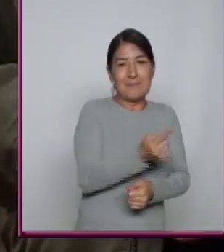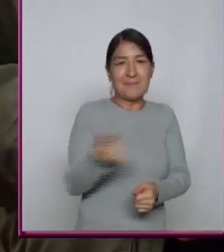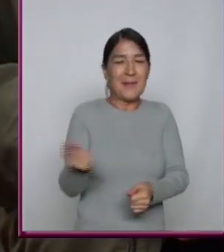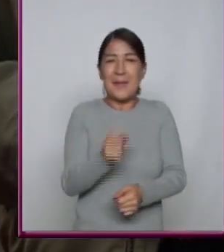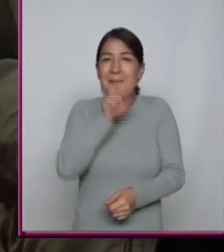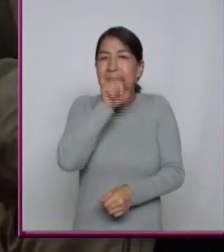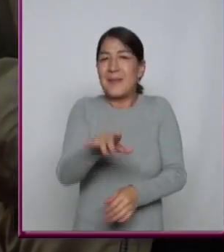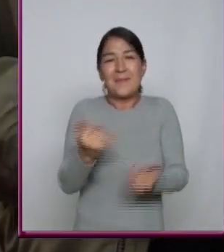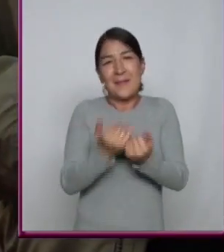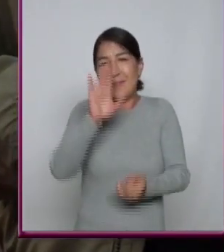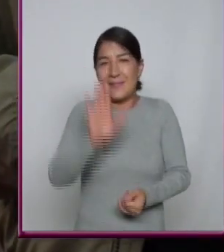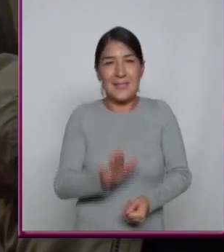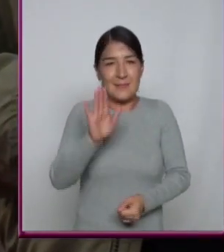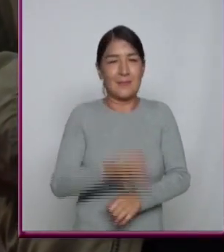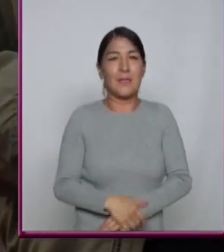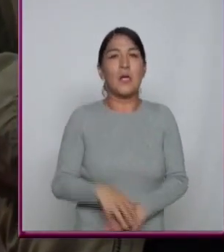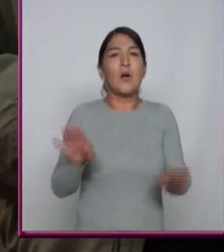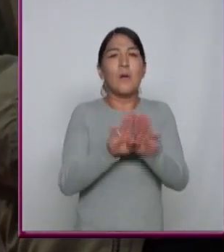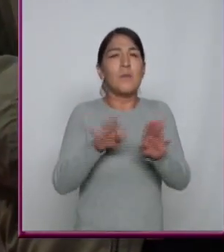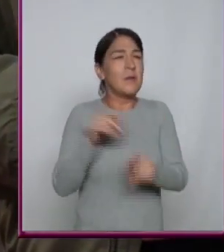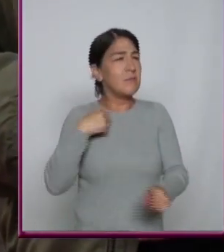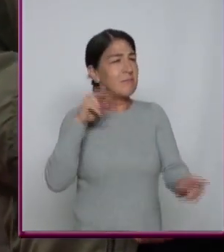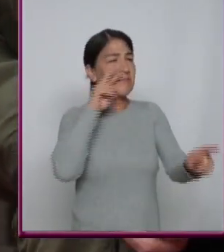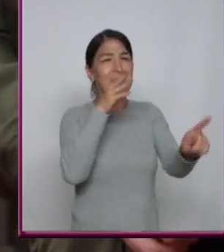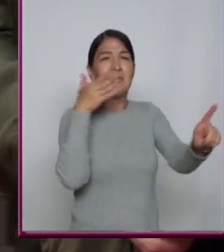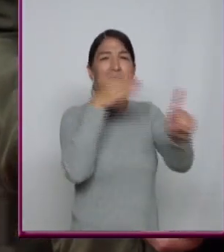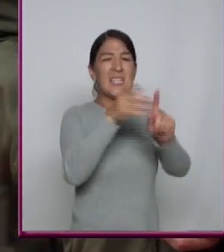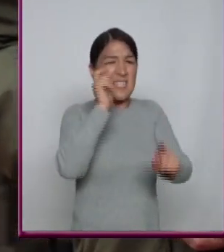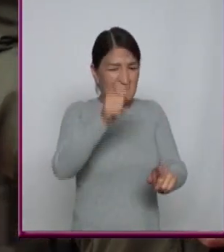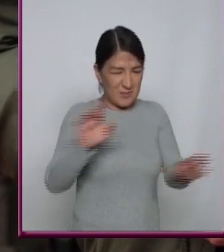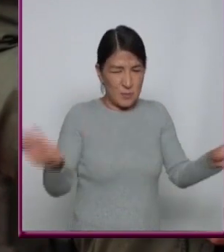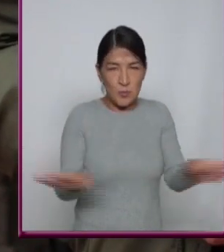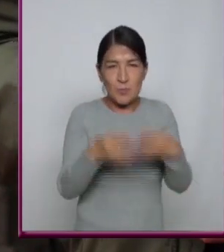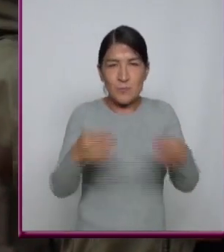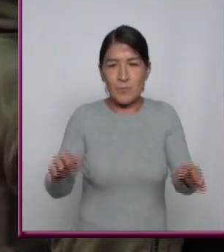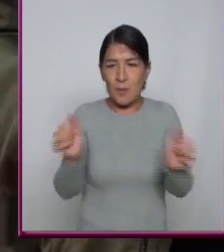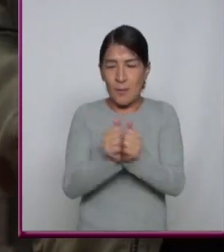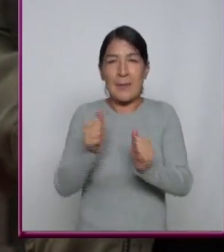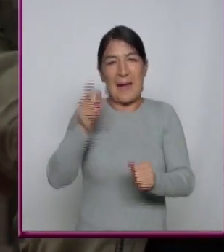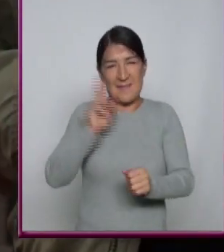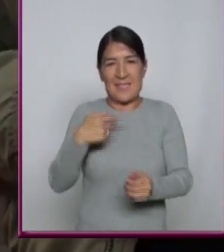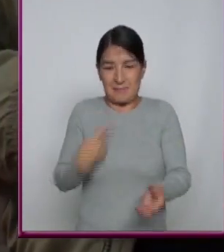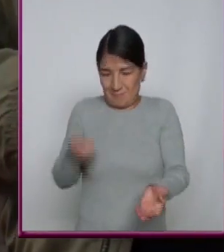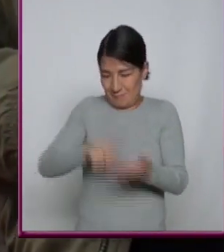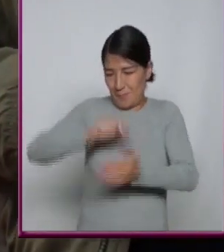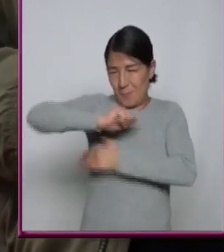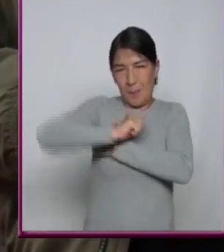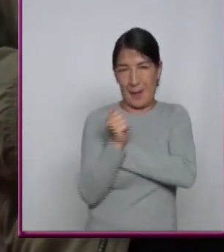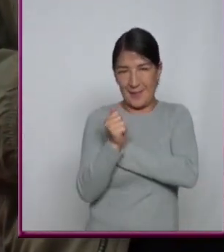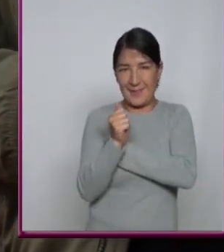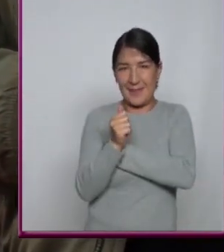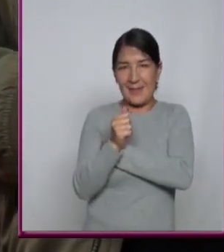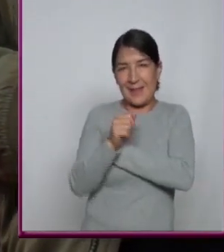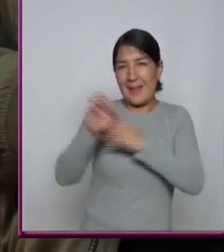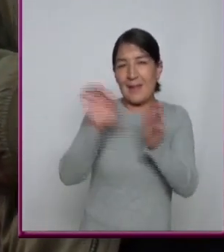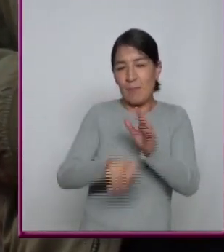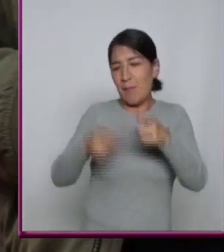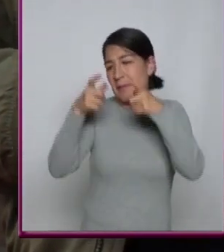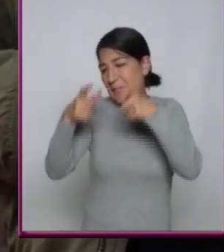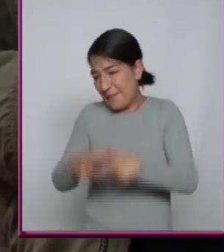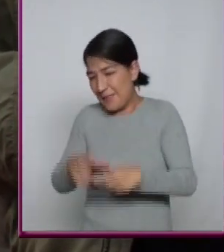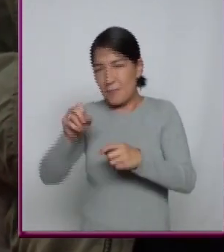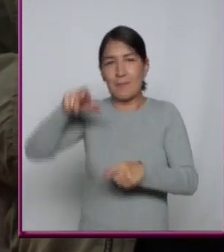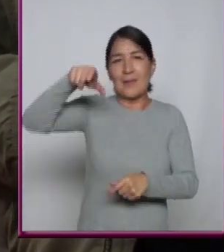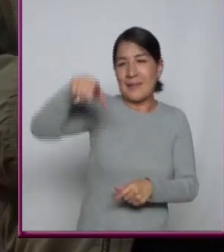Tomar algo Que nos parece Intangible Como el sonido Y almacenarlo En algo tangible Como una cinta O un disco